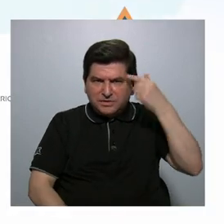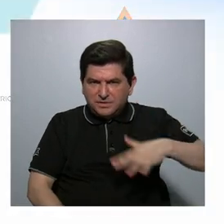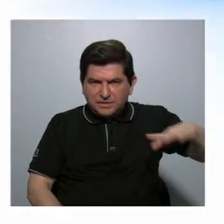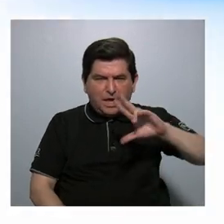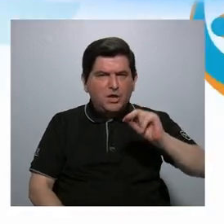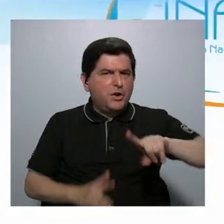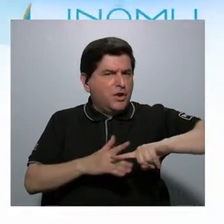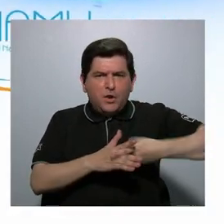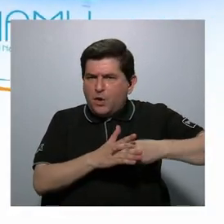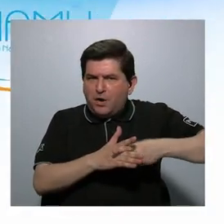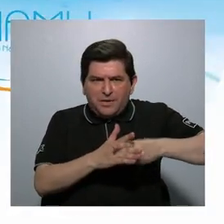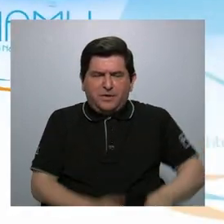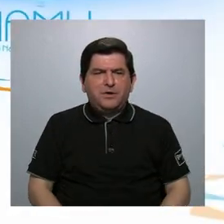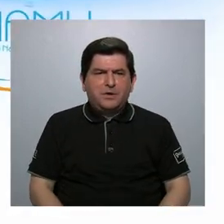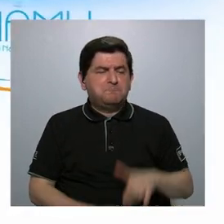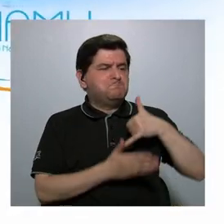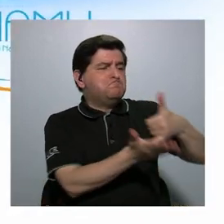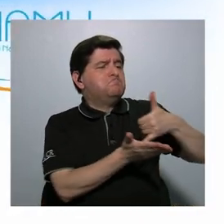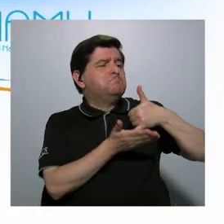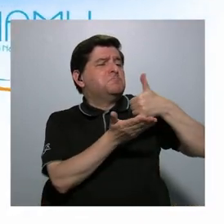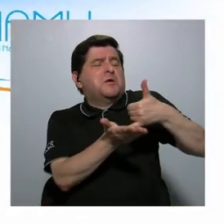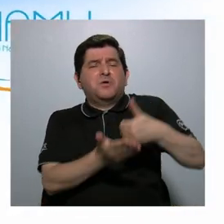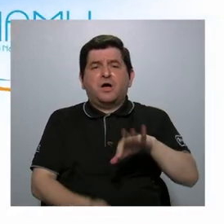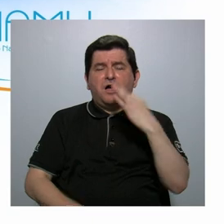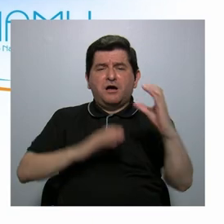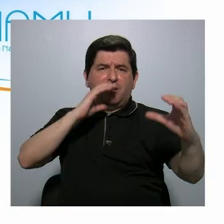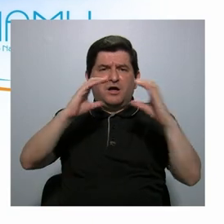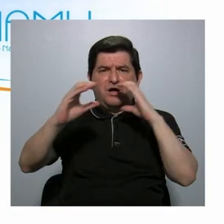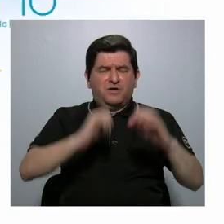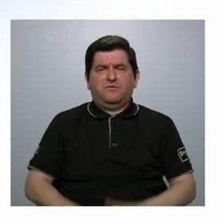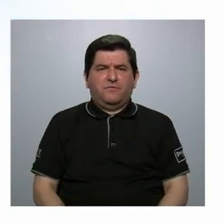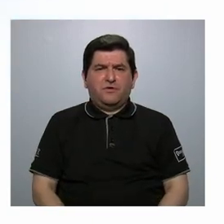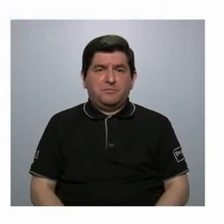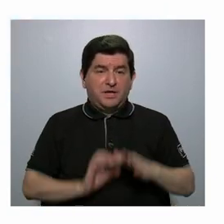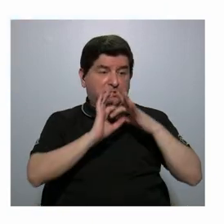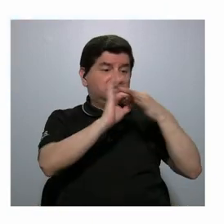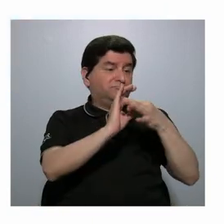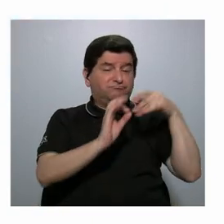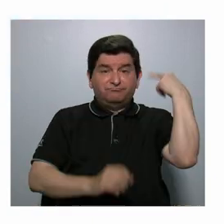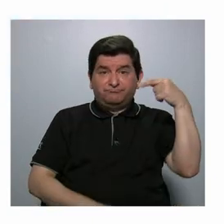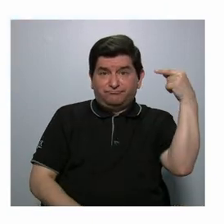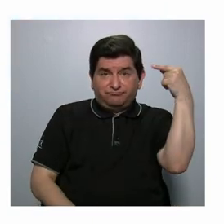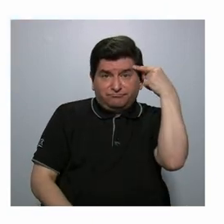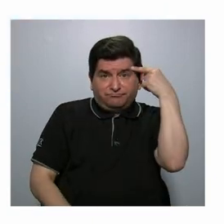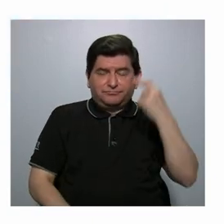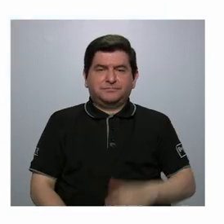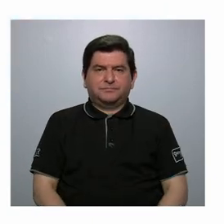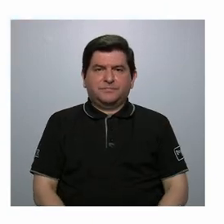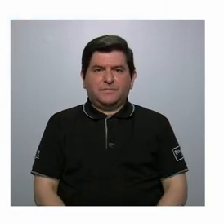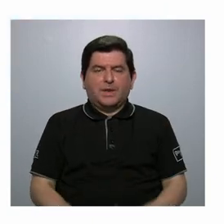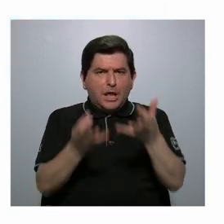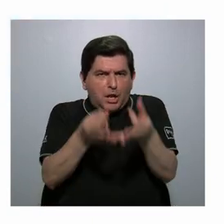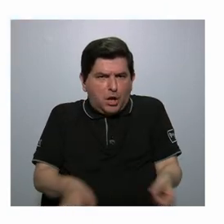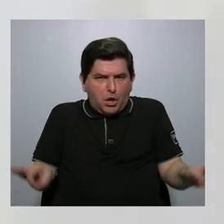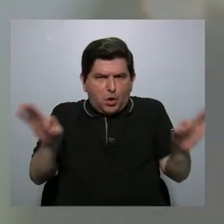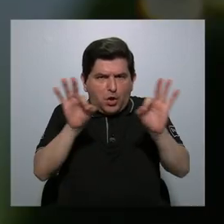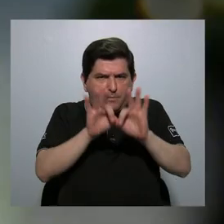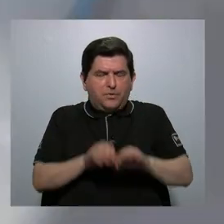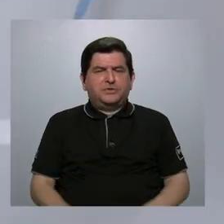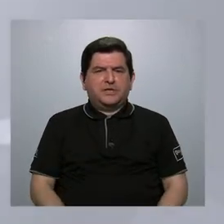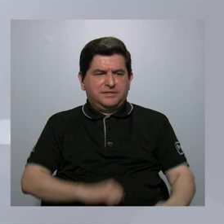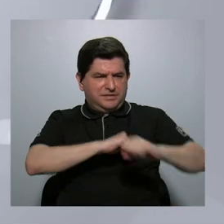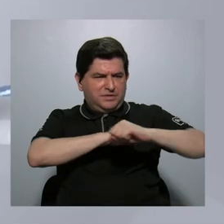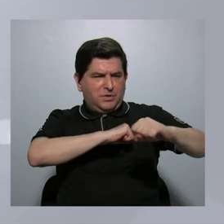estatal no debe ser un mecanismo para premiar a aquellos medios de comunicación afines al gobierno. Lo que